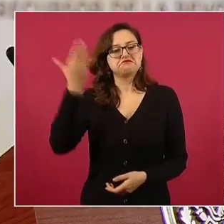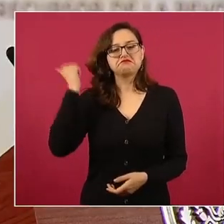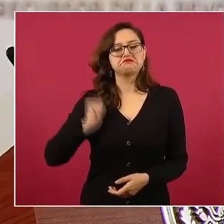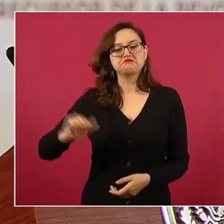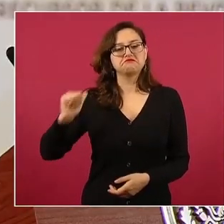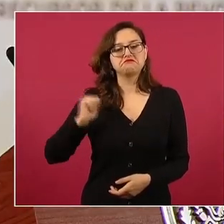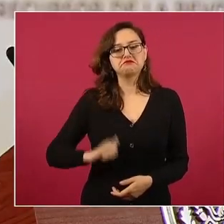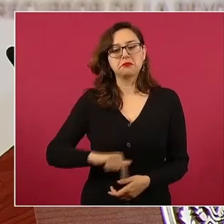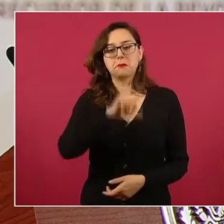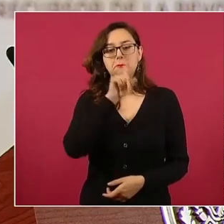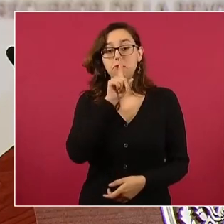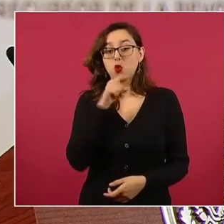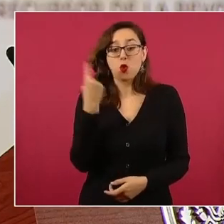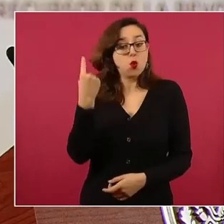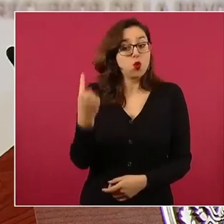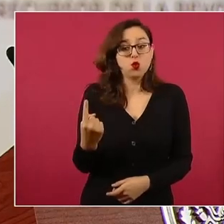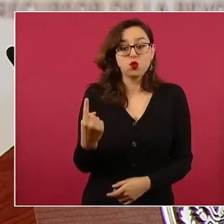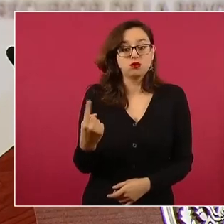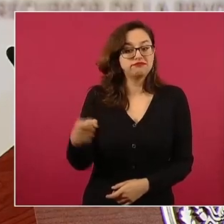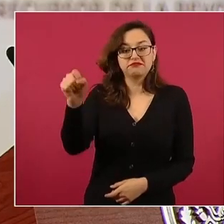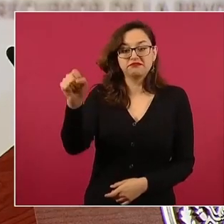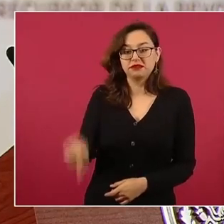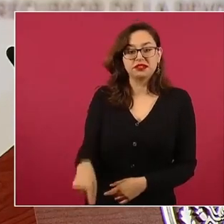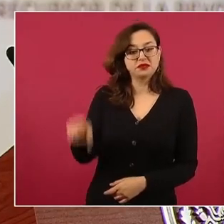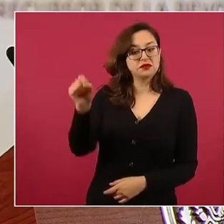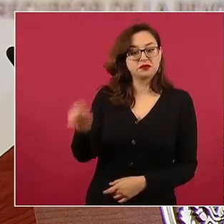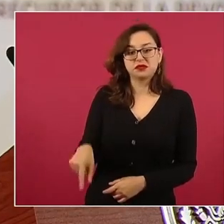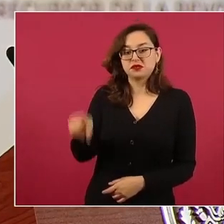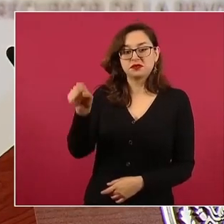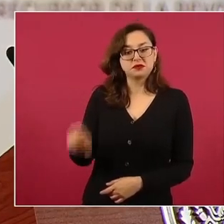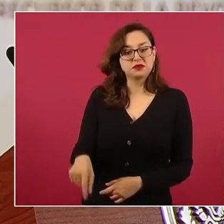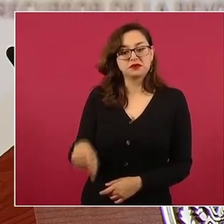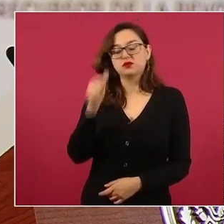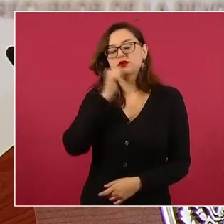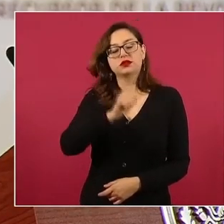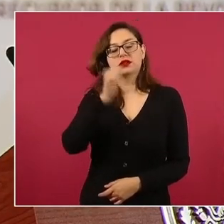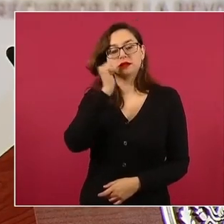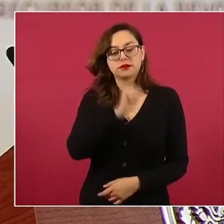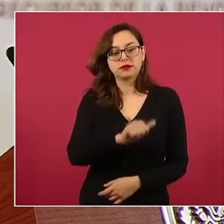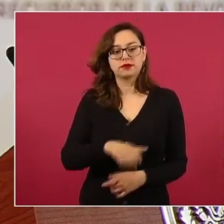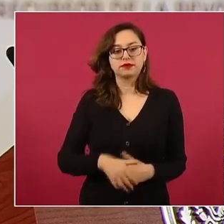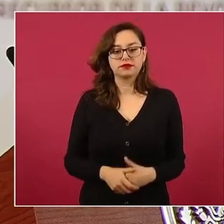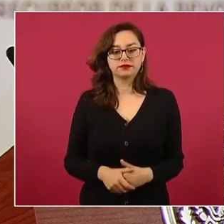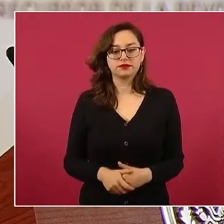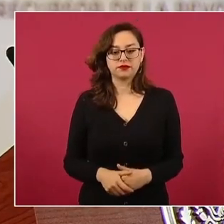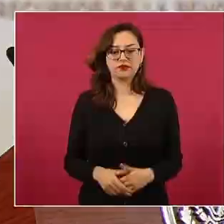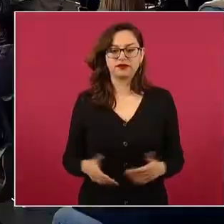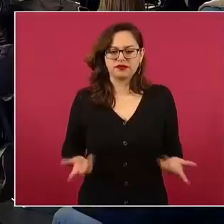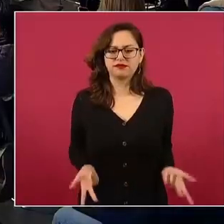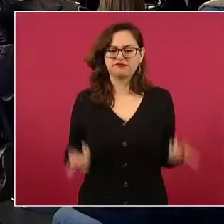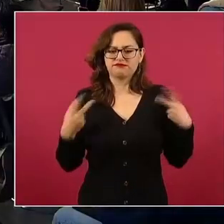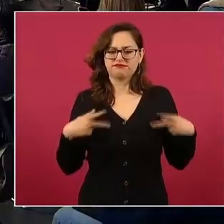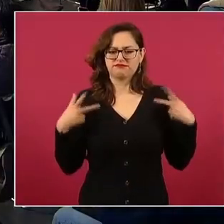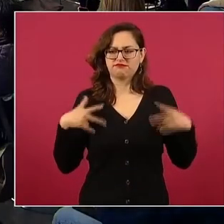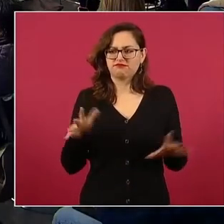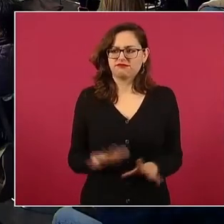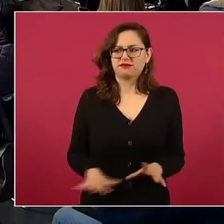opositoras, era un solo partido. Y sí había cierto temor,